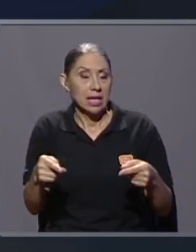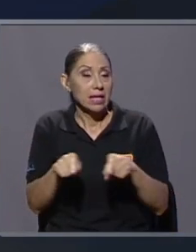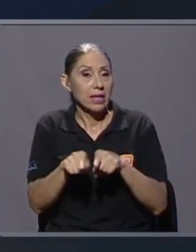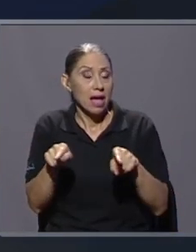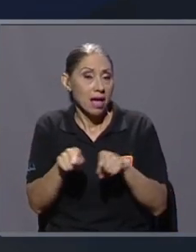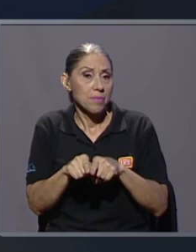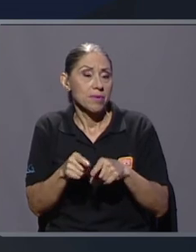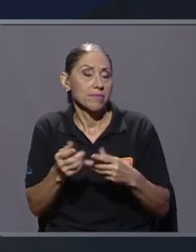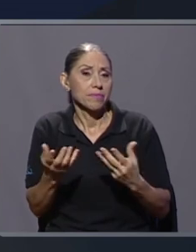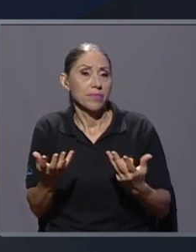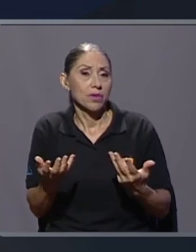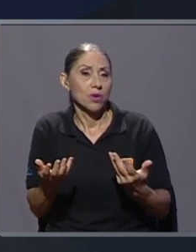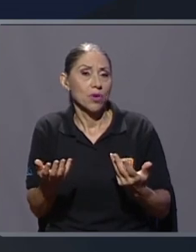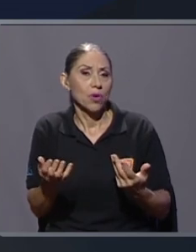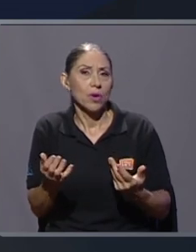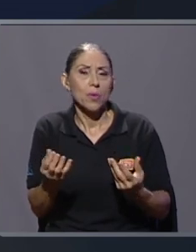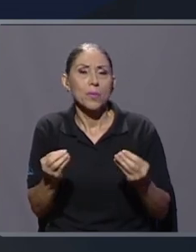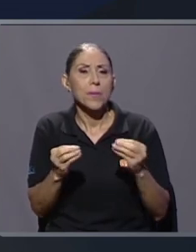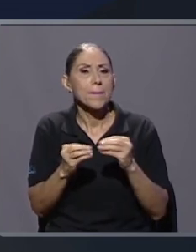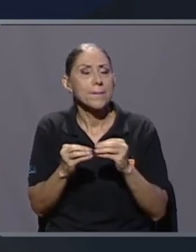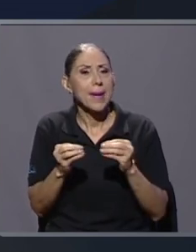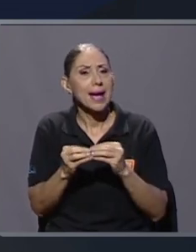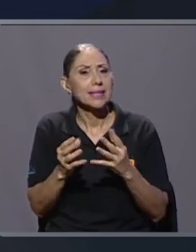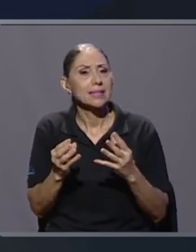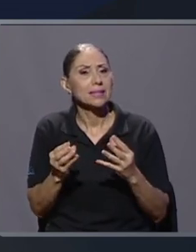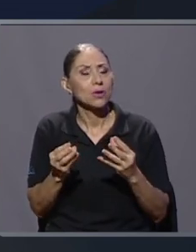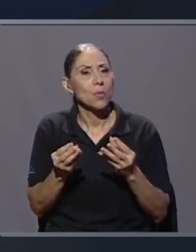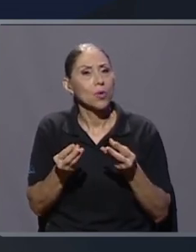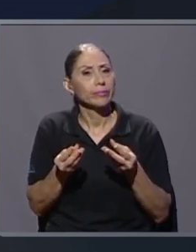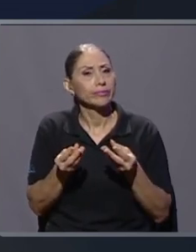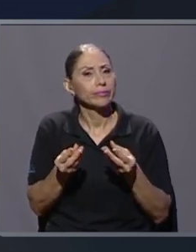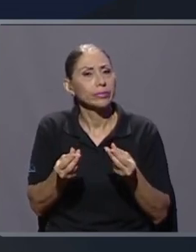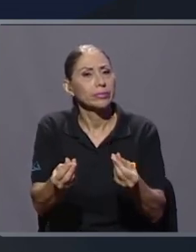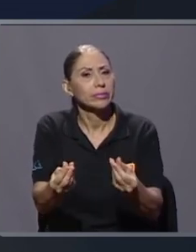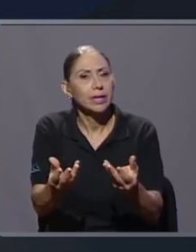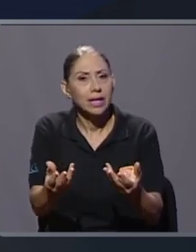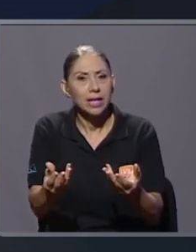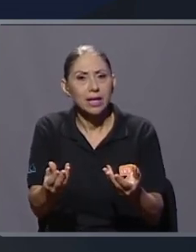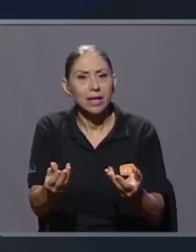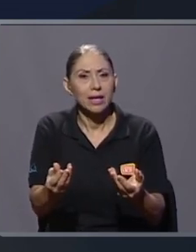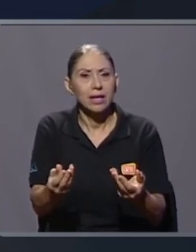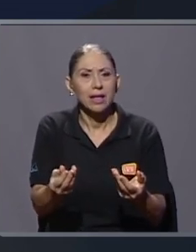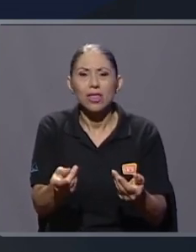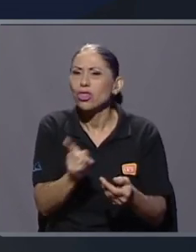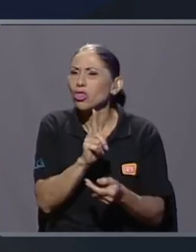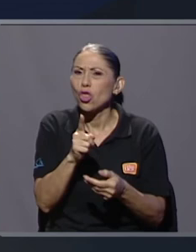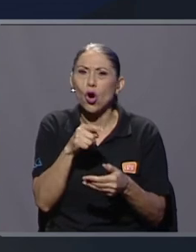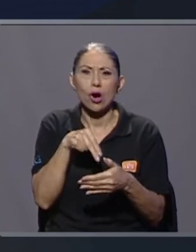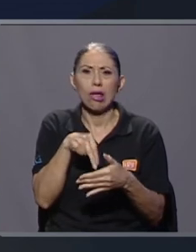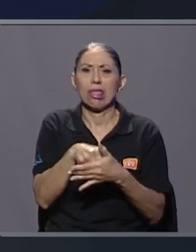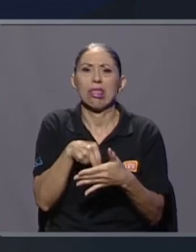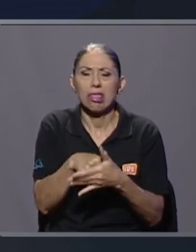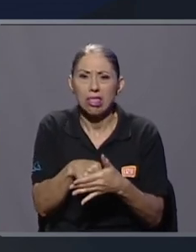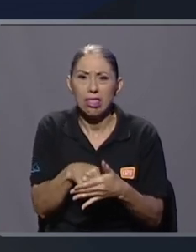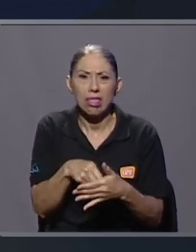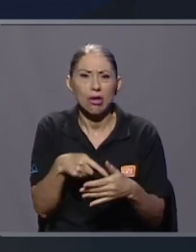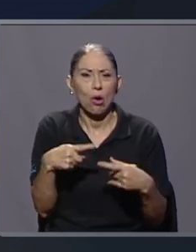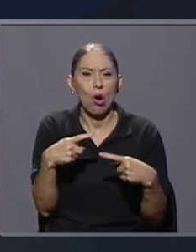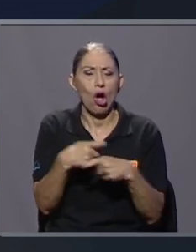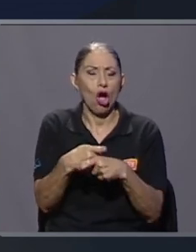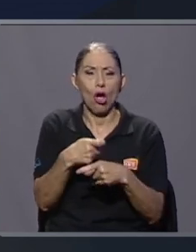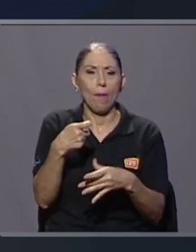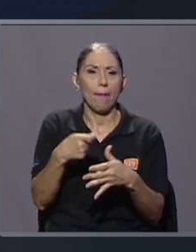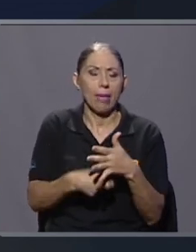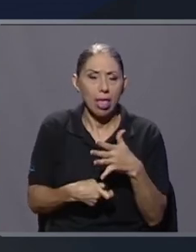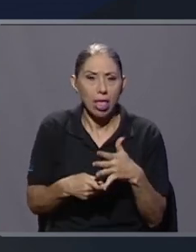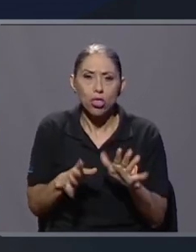también como más ágil, menos complejo. Y ahí creo que a